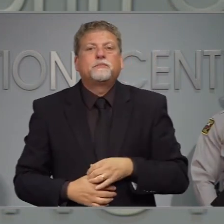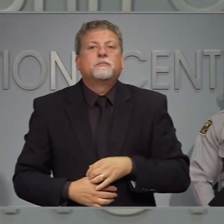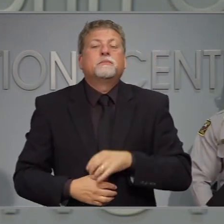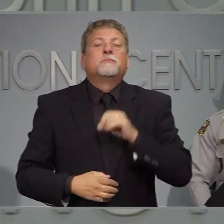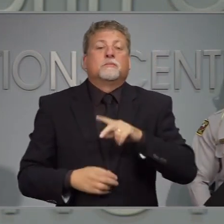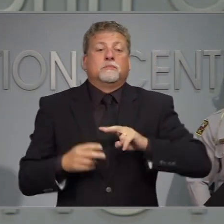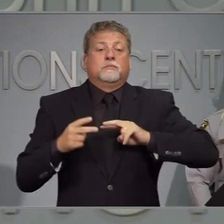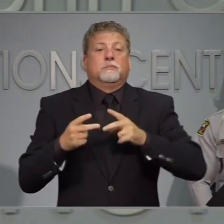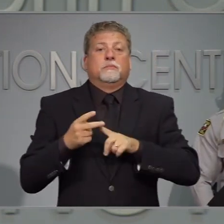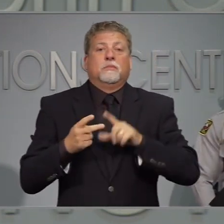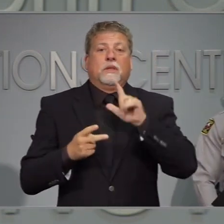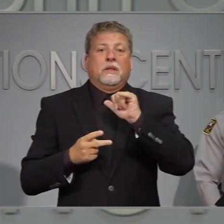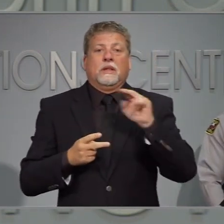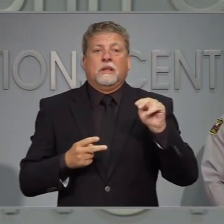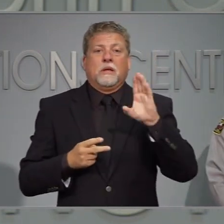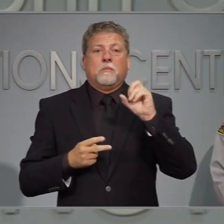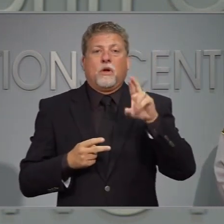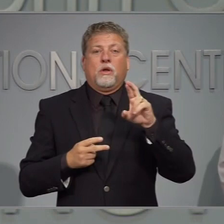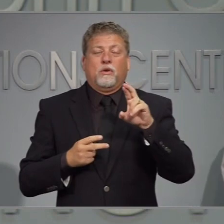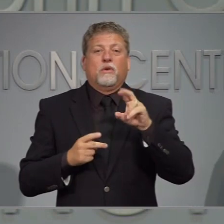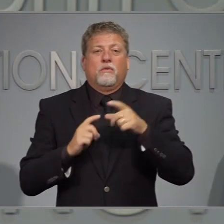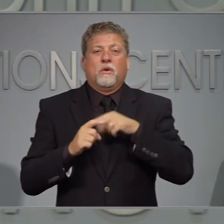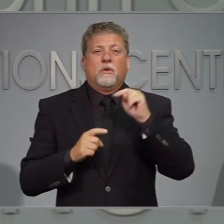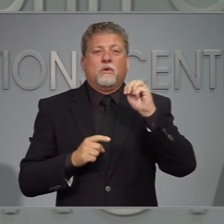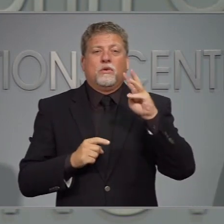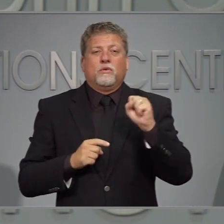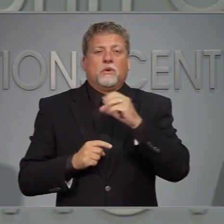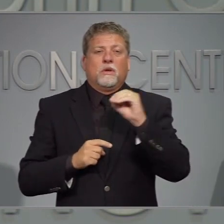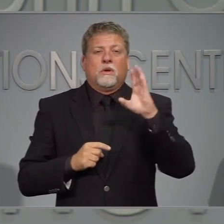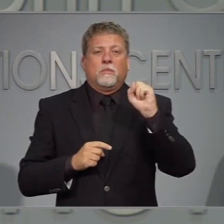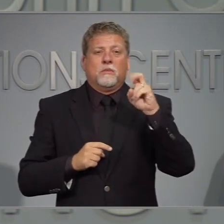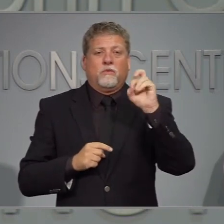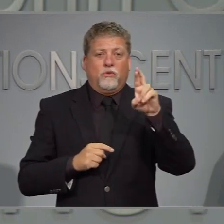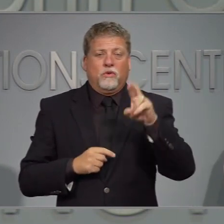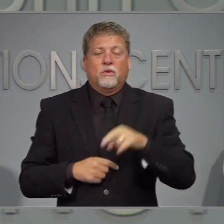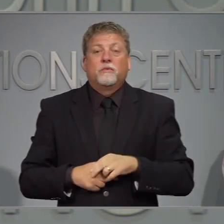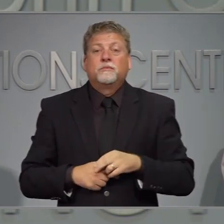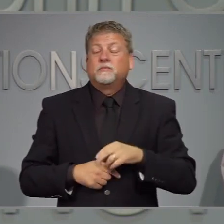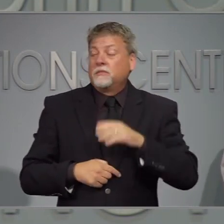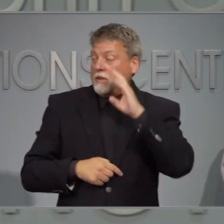Lein van a denis en observar.